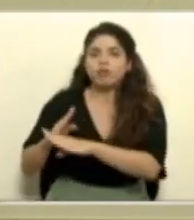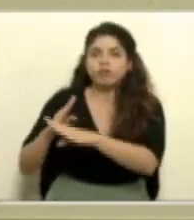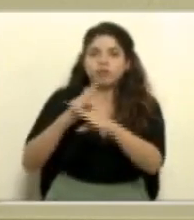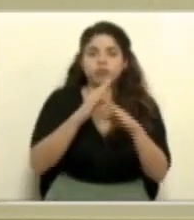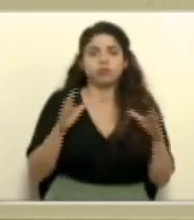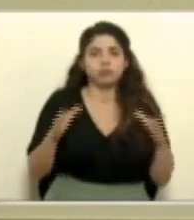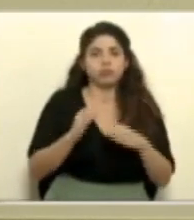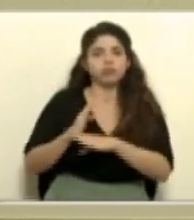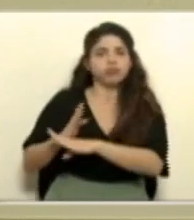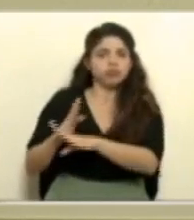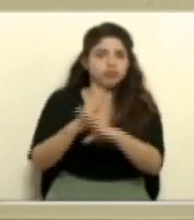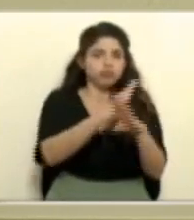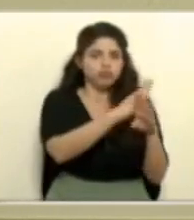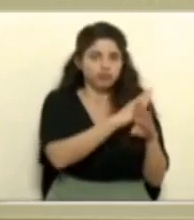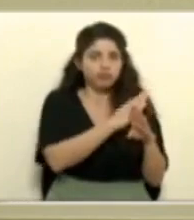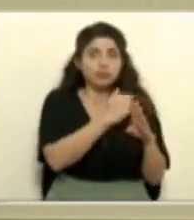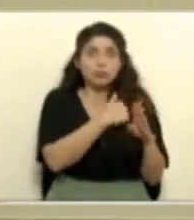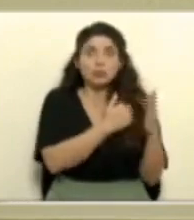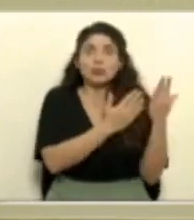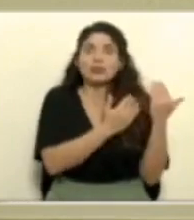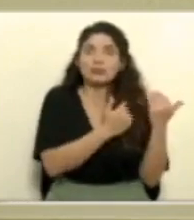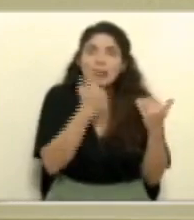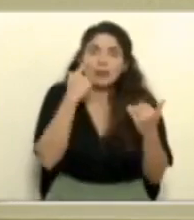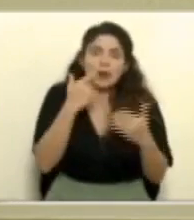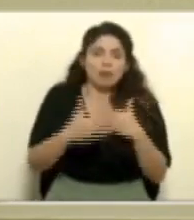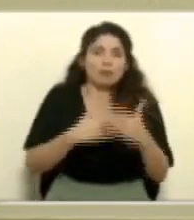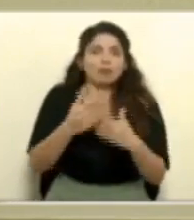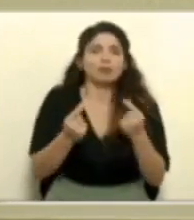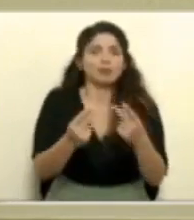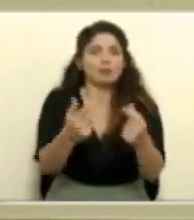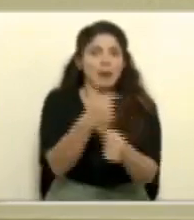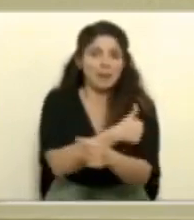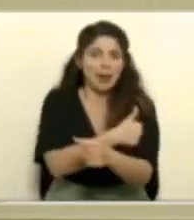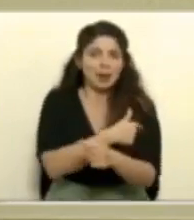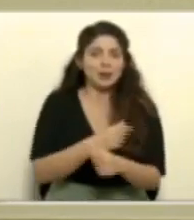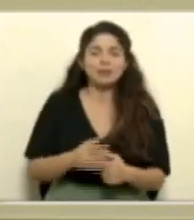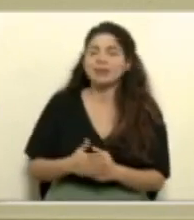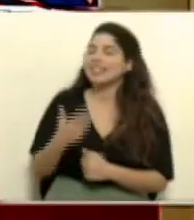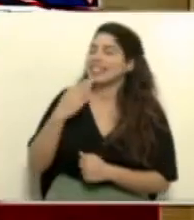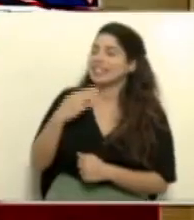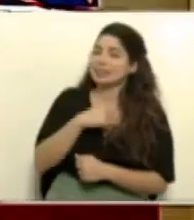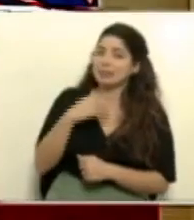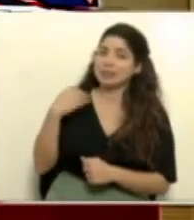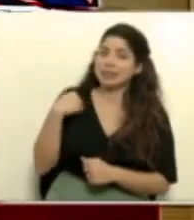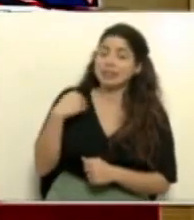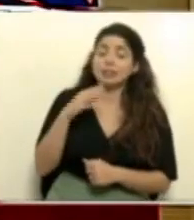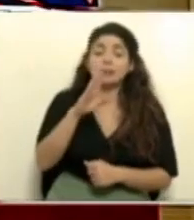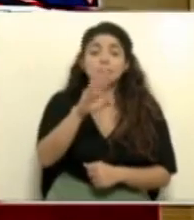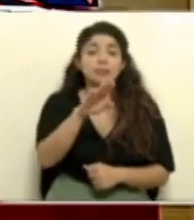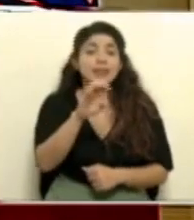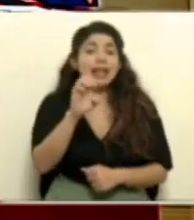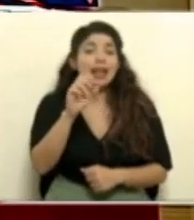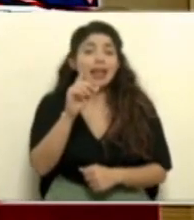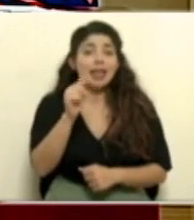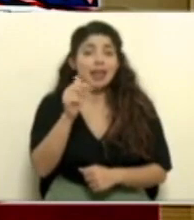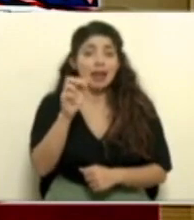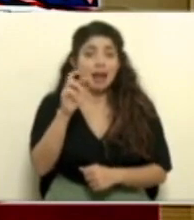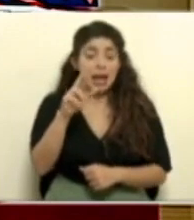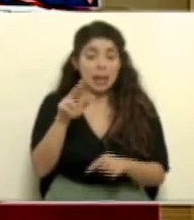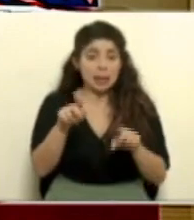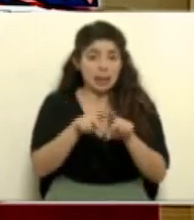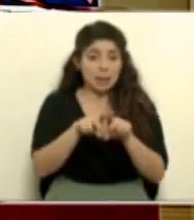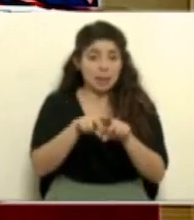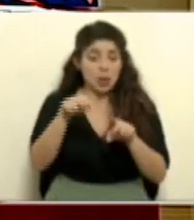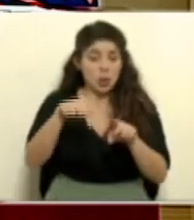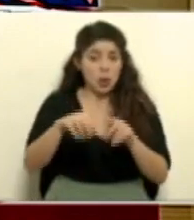estoy seguro que así va a ser porque vamos acelerando la vacunación. Gracias, ministro. Don Edgar, también en horas de